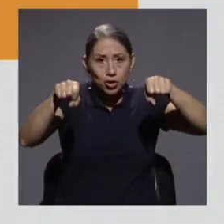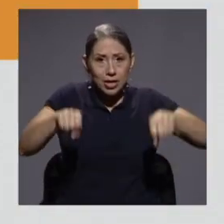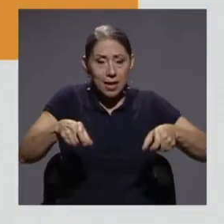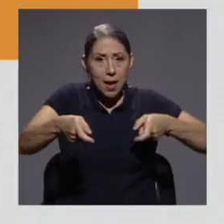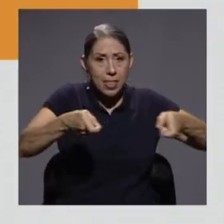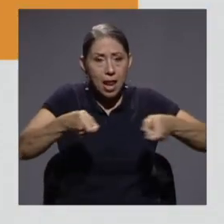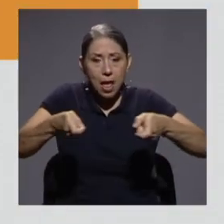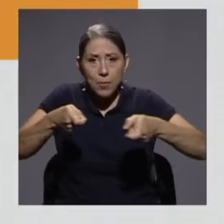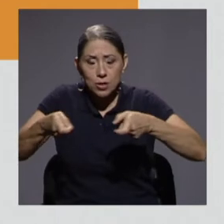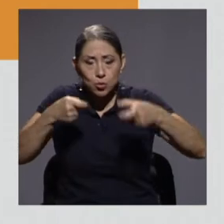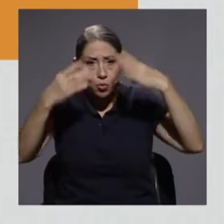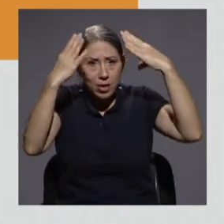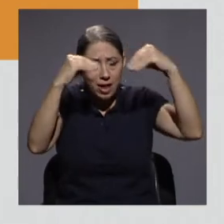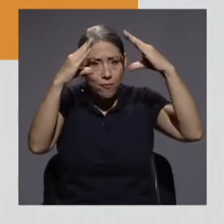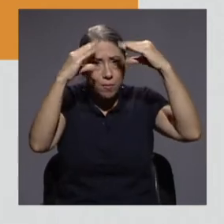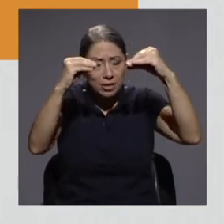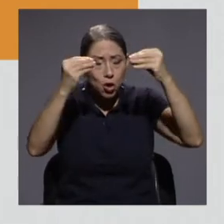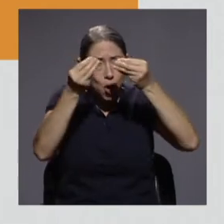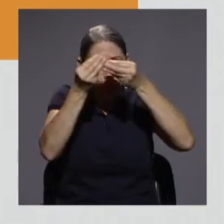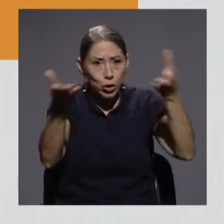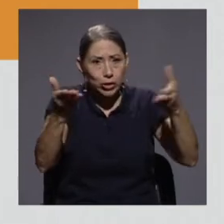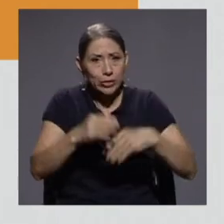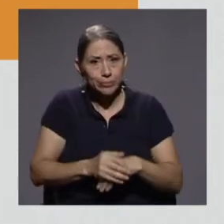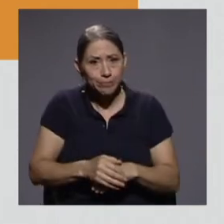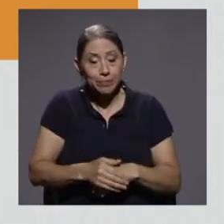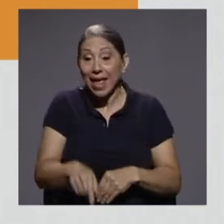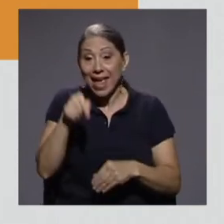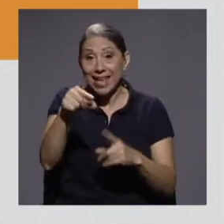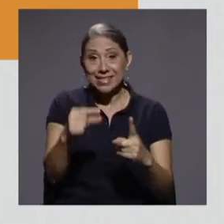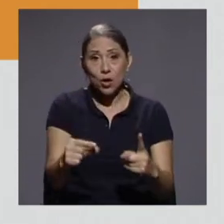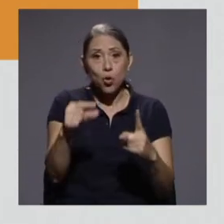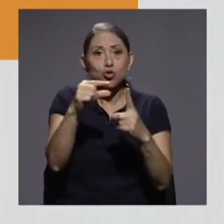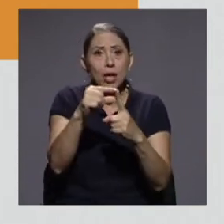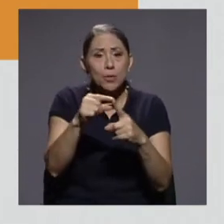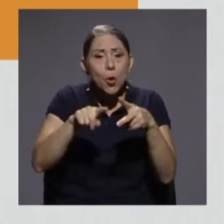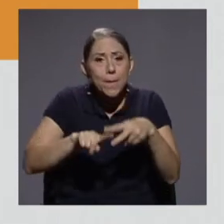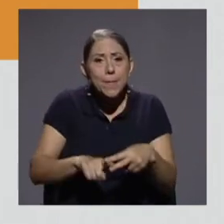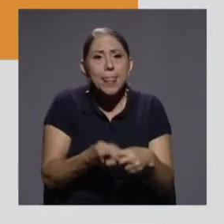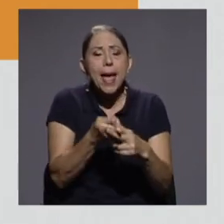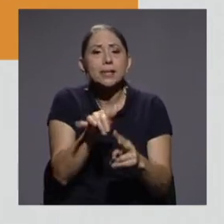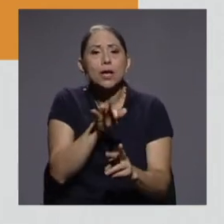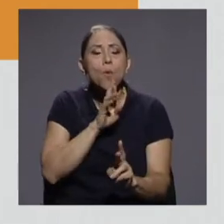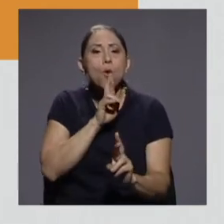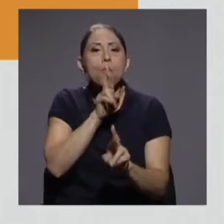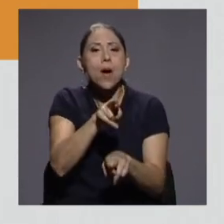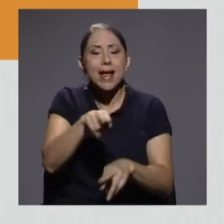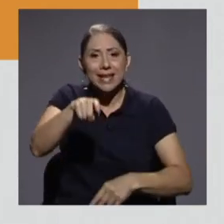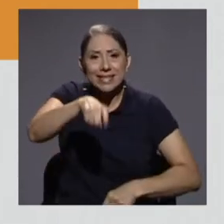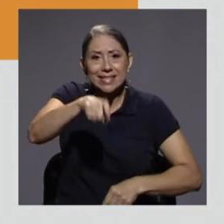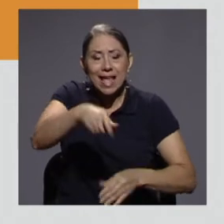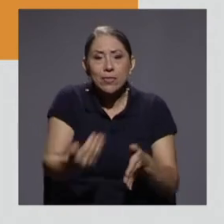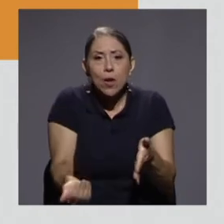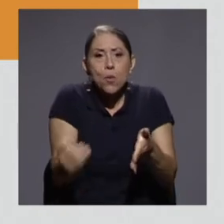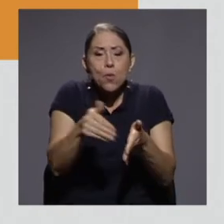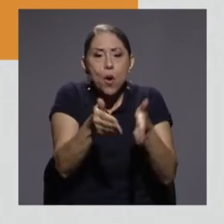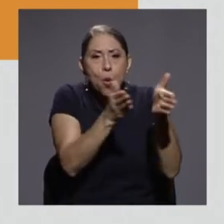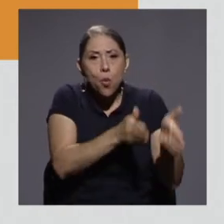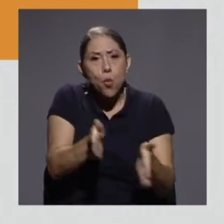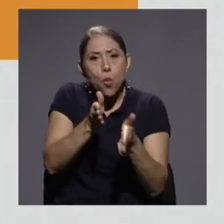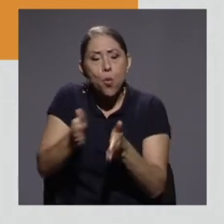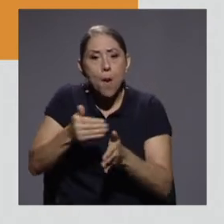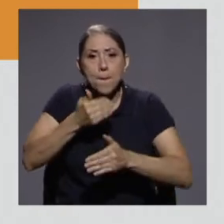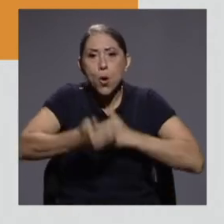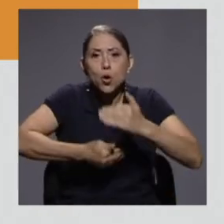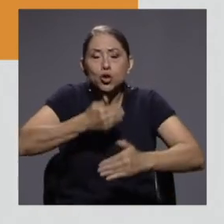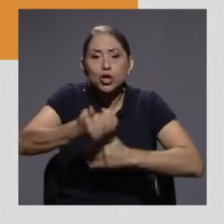administración de la información o de los datos. Este concepto nace producto de la necesidad de reorganizar los procesos de